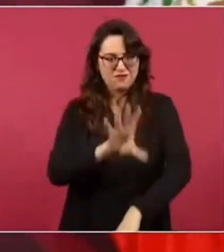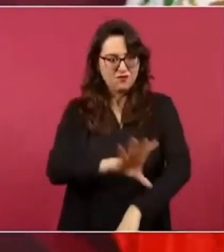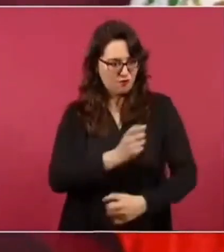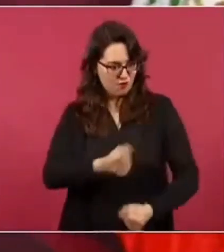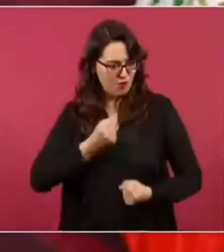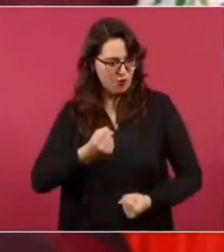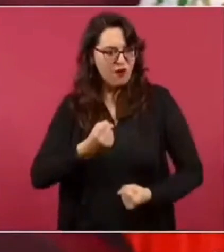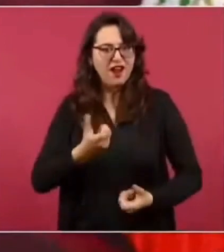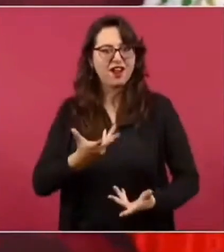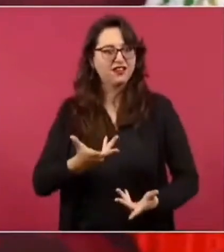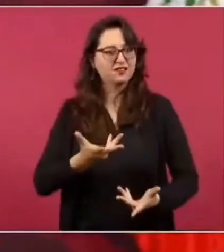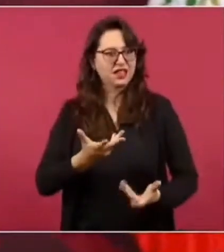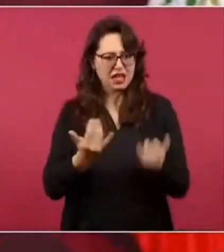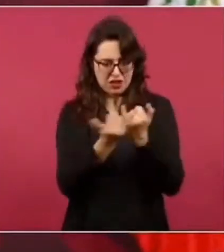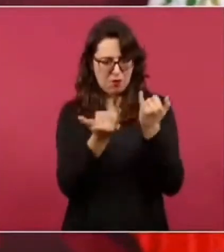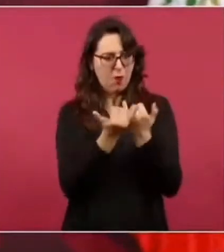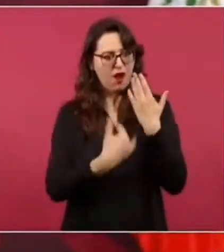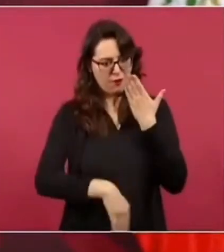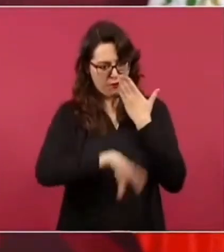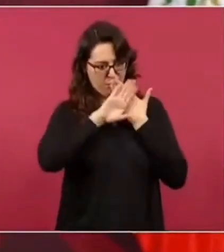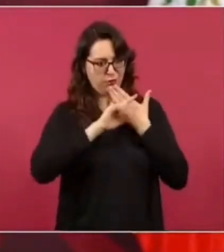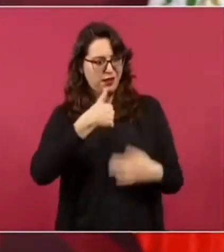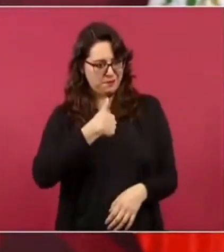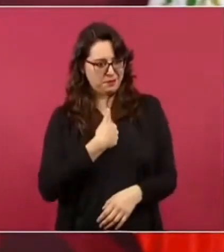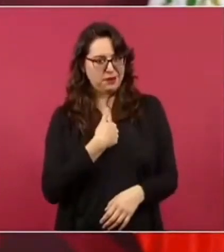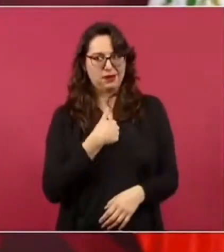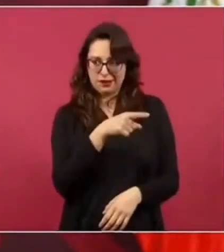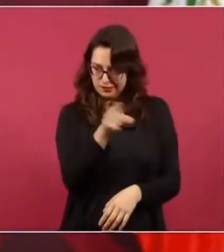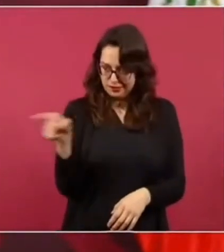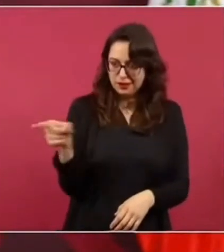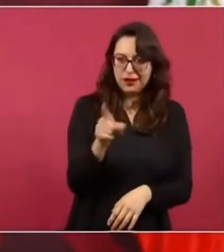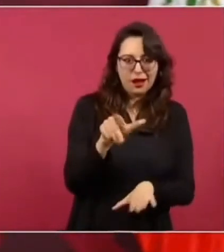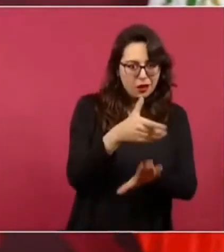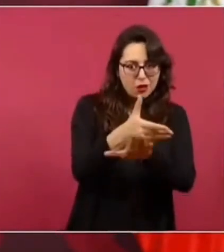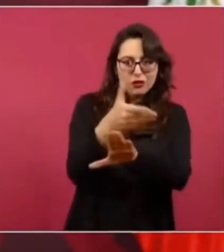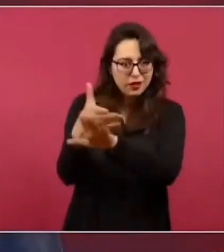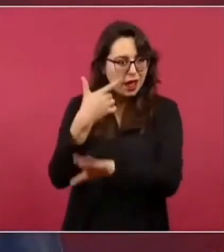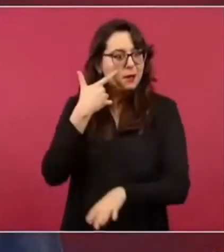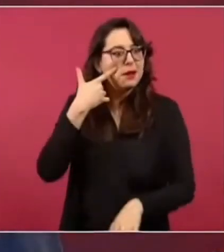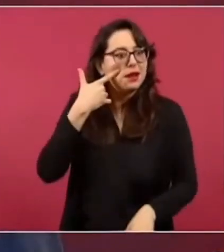desata ¿no? el atacarnos a nosotros